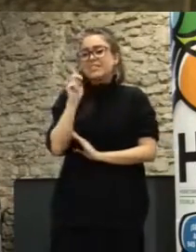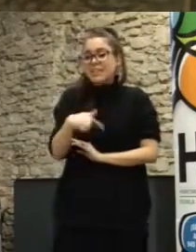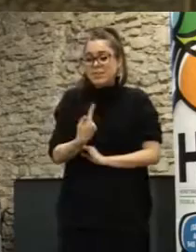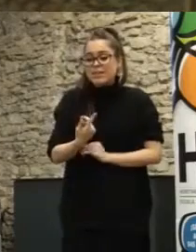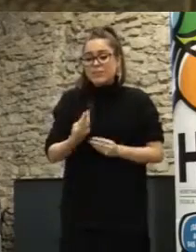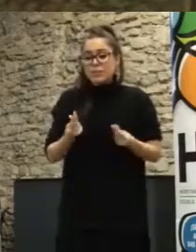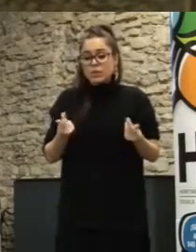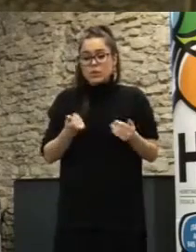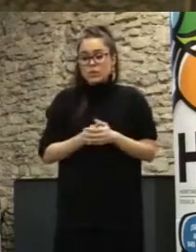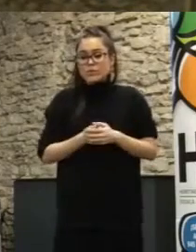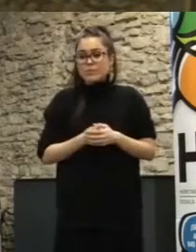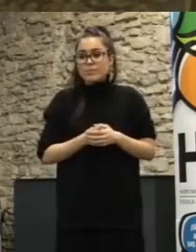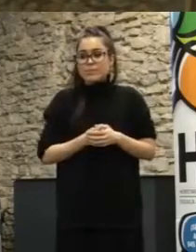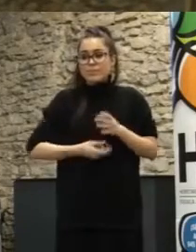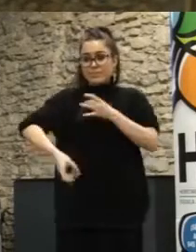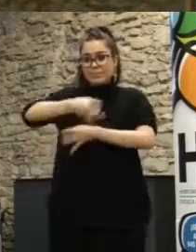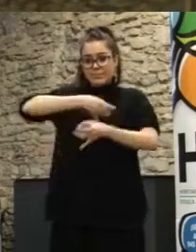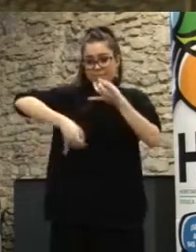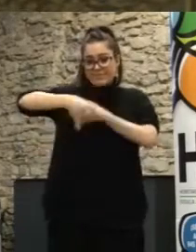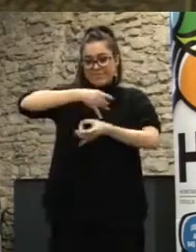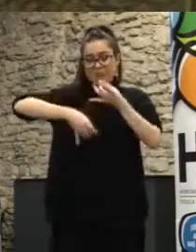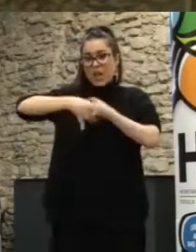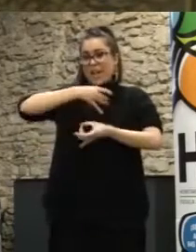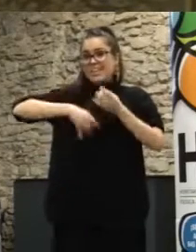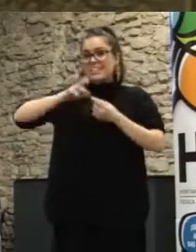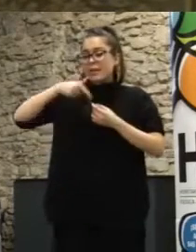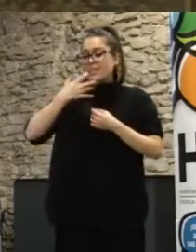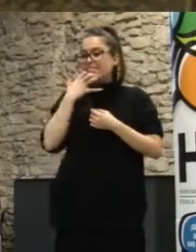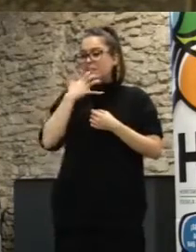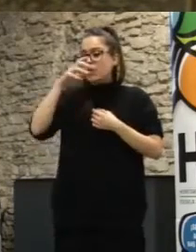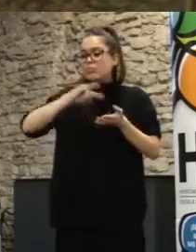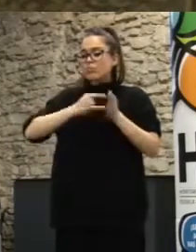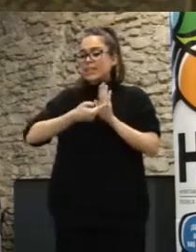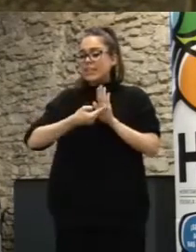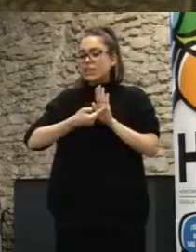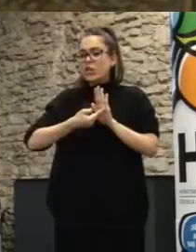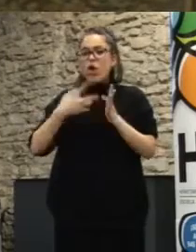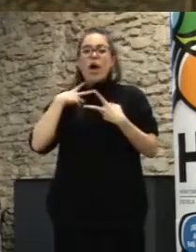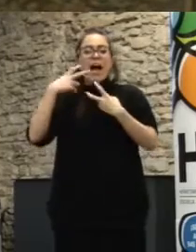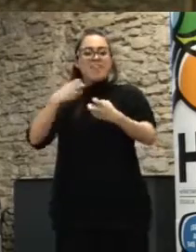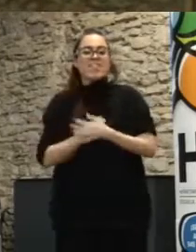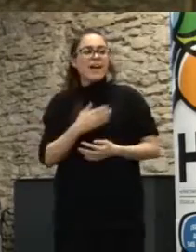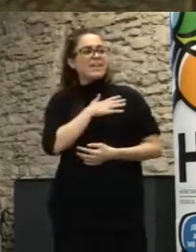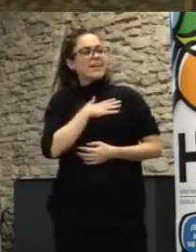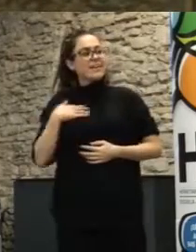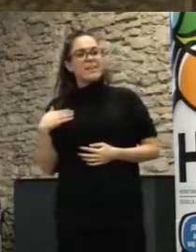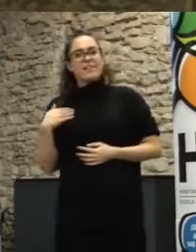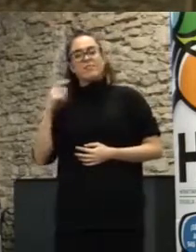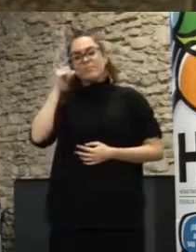la conexión esta que comentamos es que si tú juntas con un técnico de Hacienda que quiera cambiar